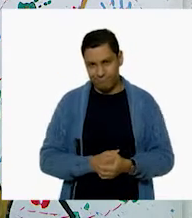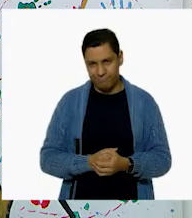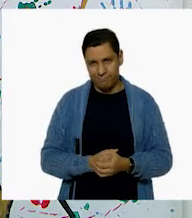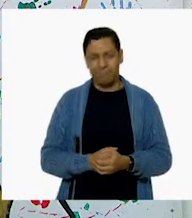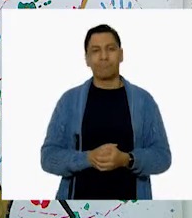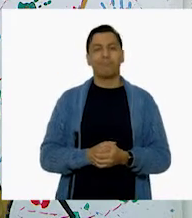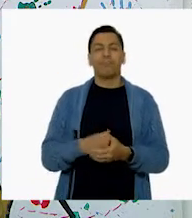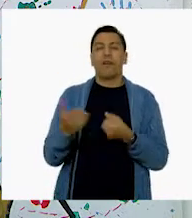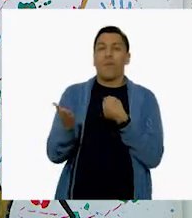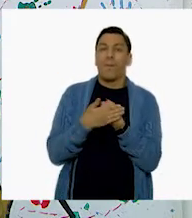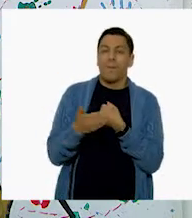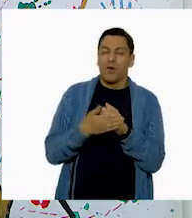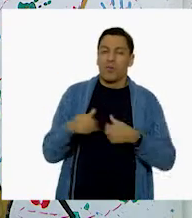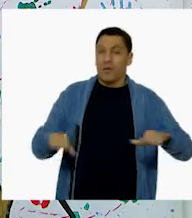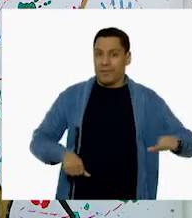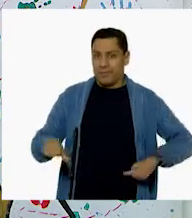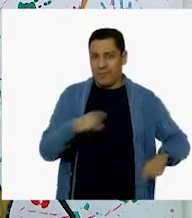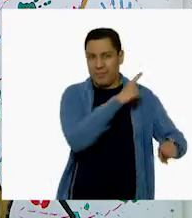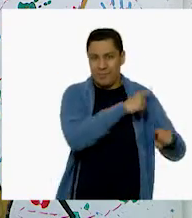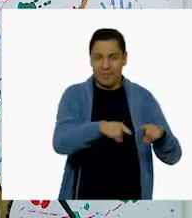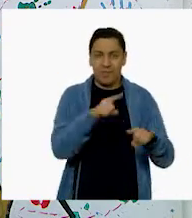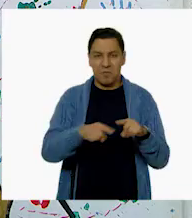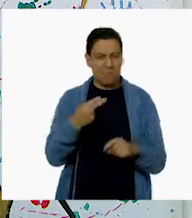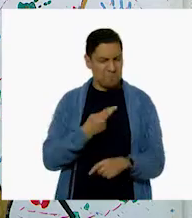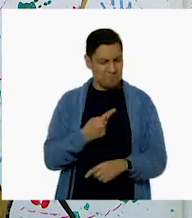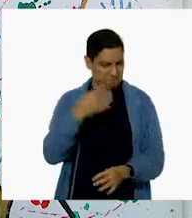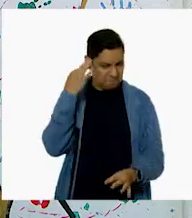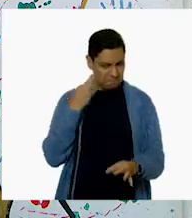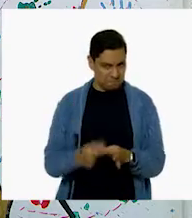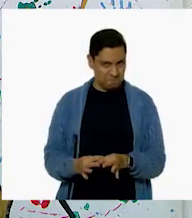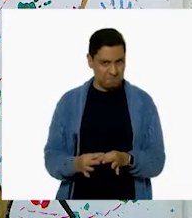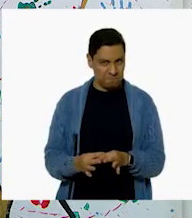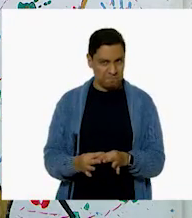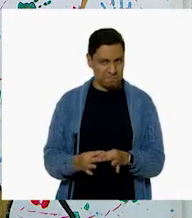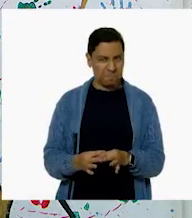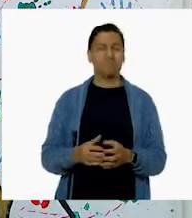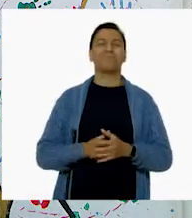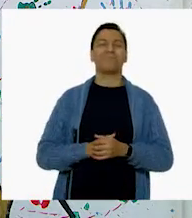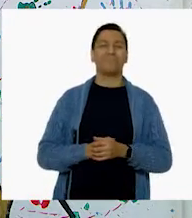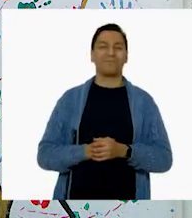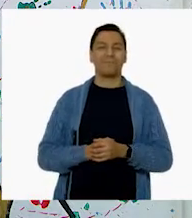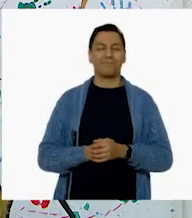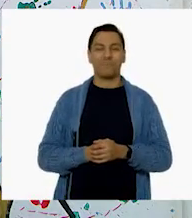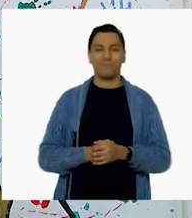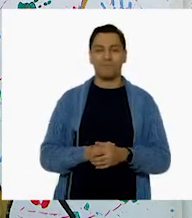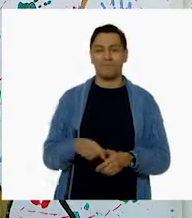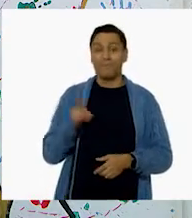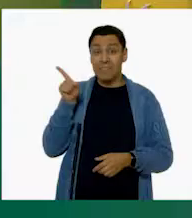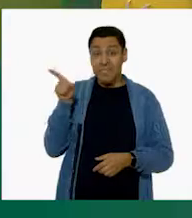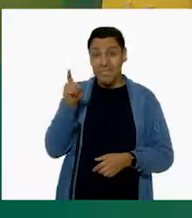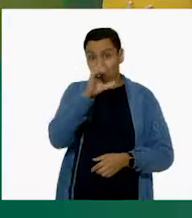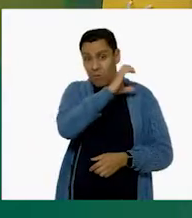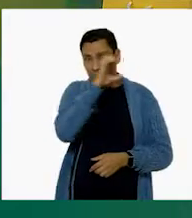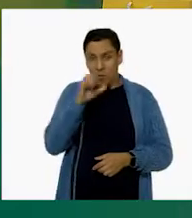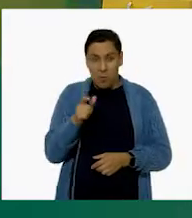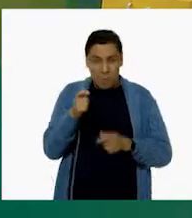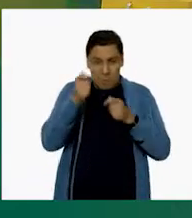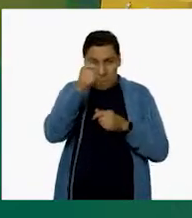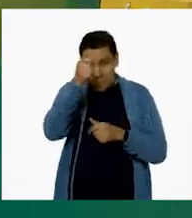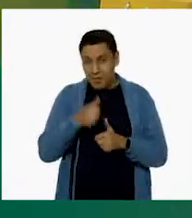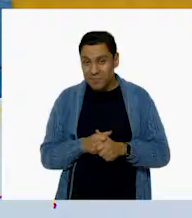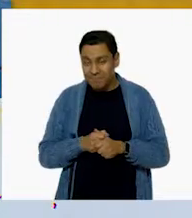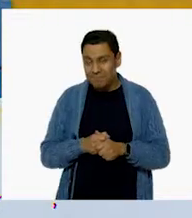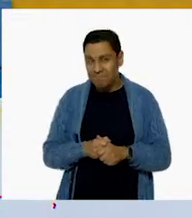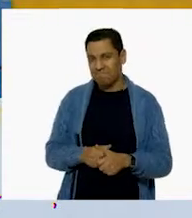el resto de todas nuestras actividades de mejor manera. Ajá. Porque ya estaríamos viendo bien. Sí, esta foto también va a quedar muy bien en